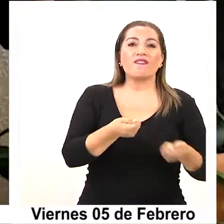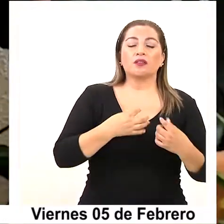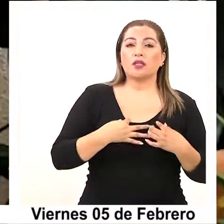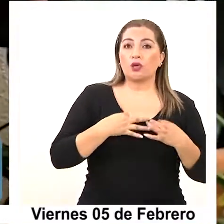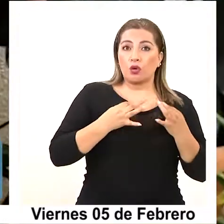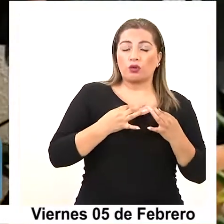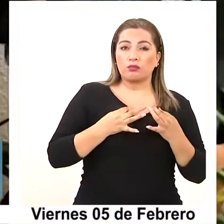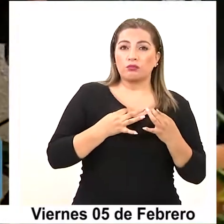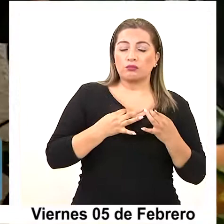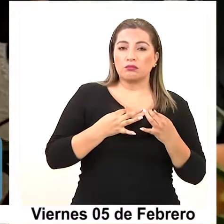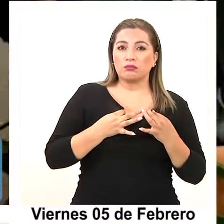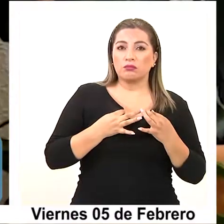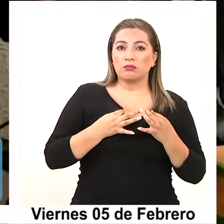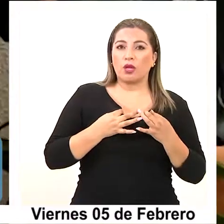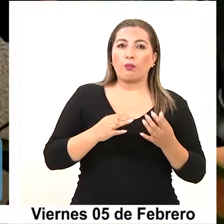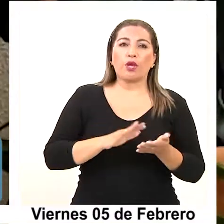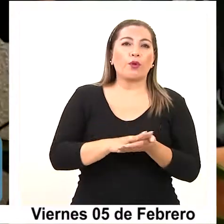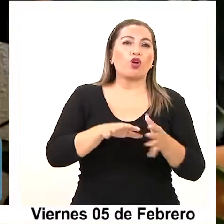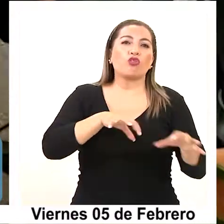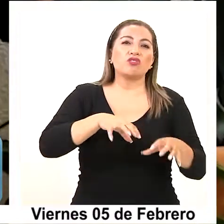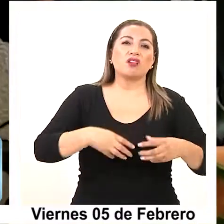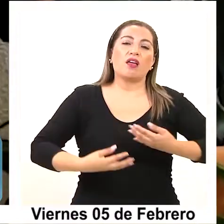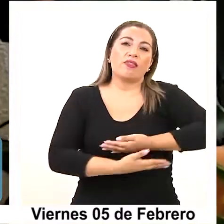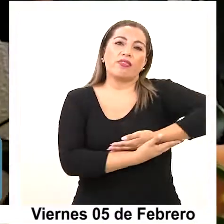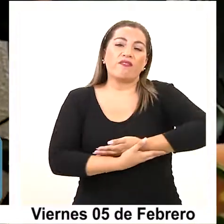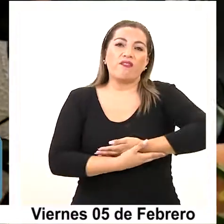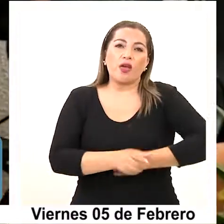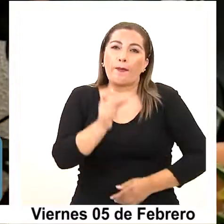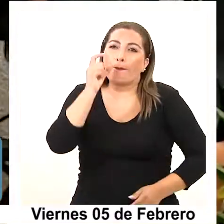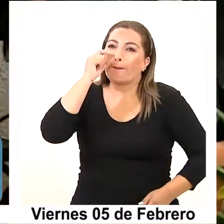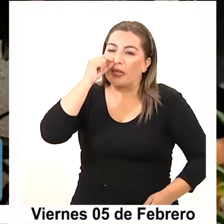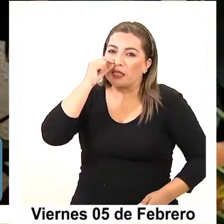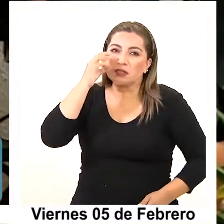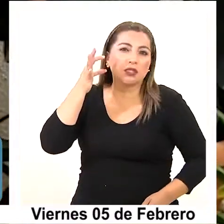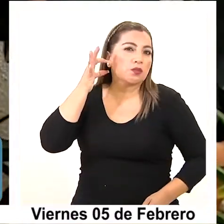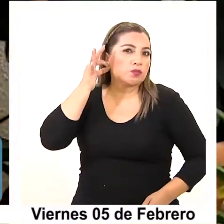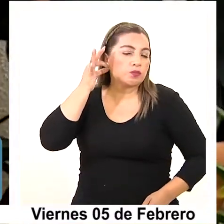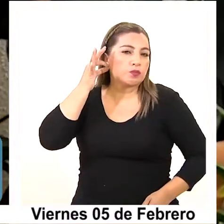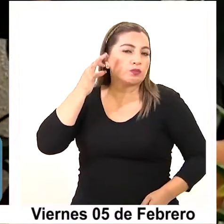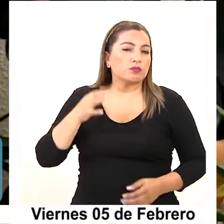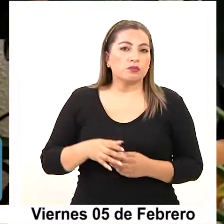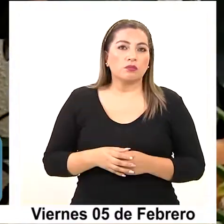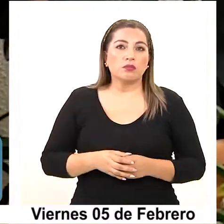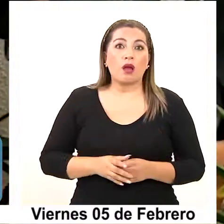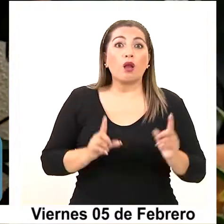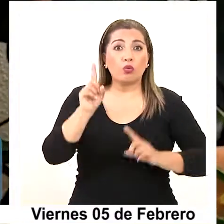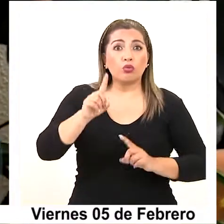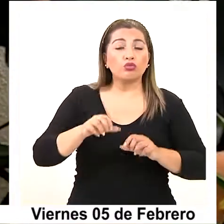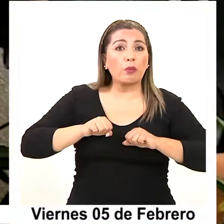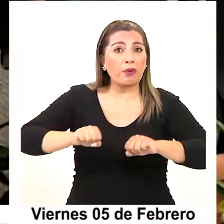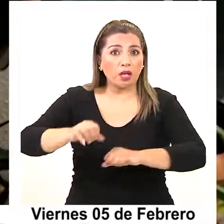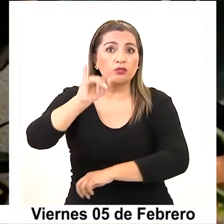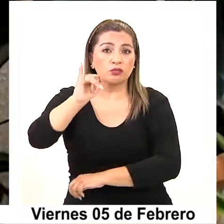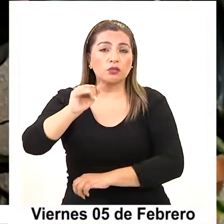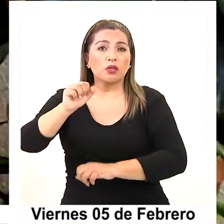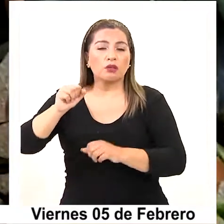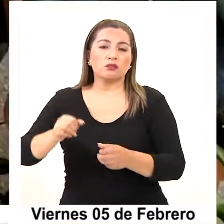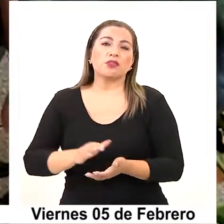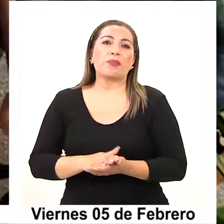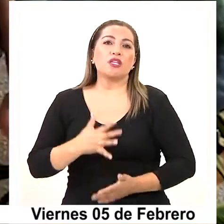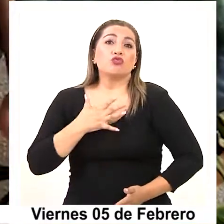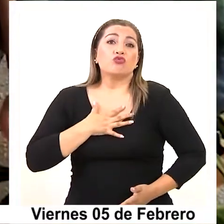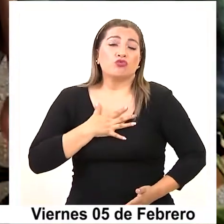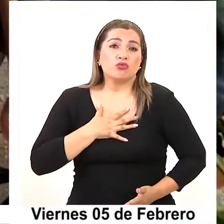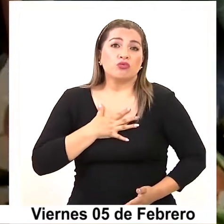vender artículos DVD, piercing, u otro tipo de productos, si los supermercados o sodimas, por